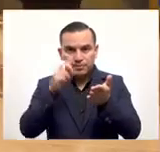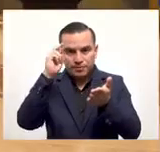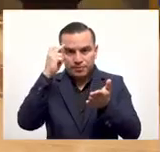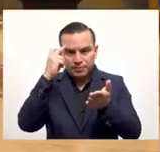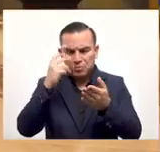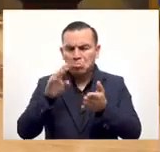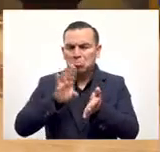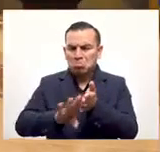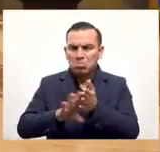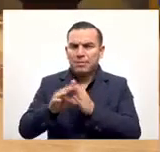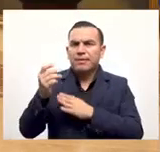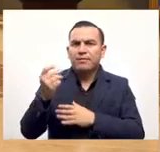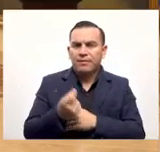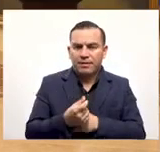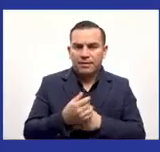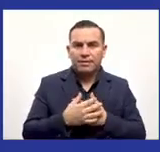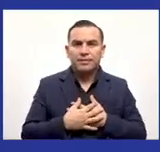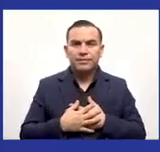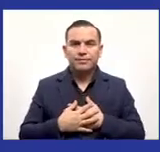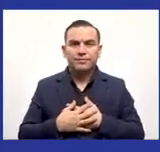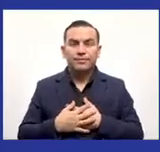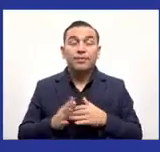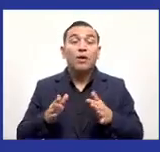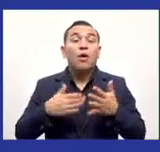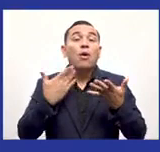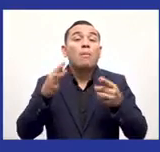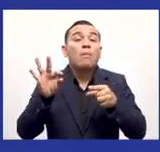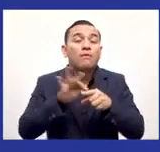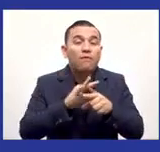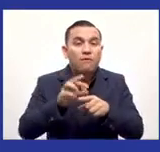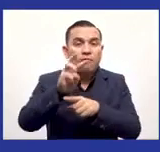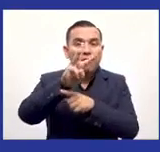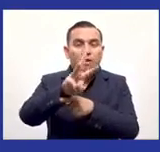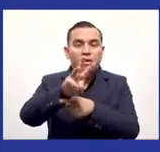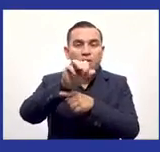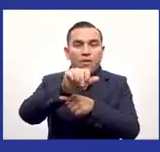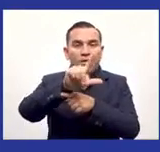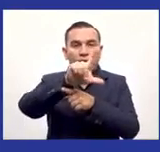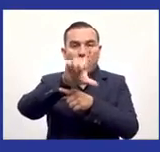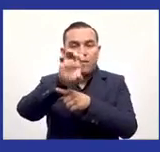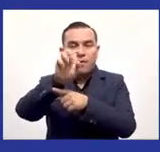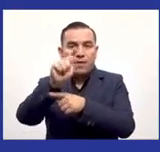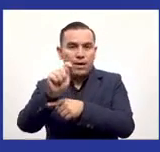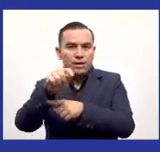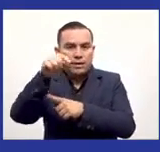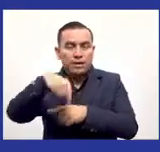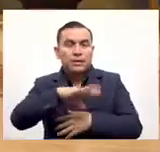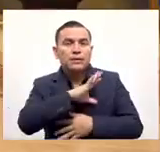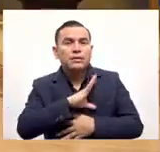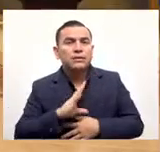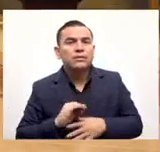dólares y lo puede consumir inmediatamente ¿cómo funcionará la wallet del gobierno de El Salvador?